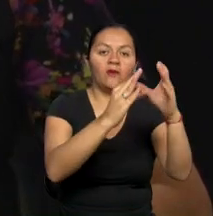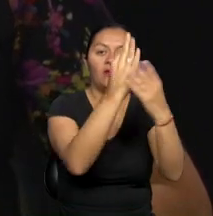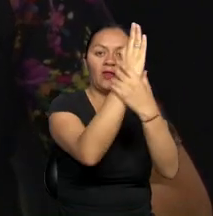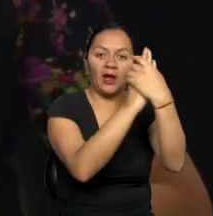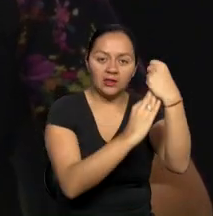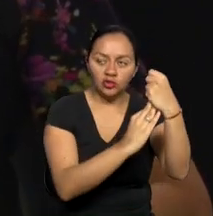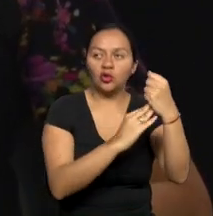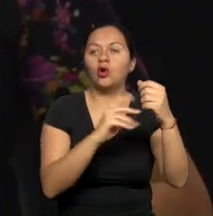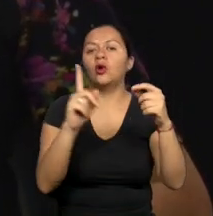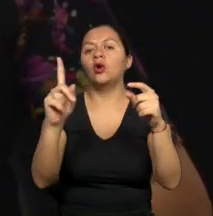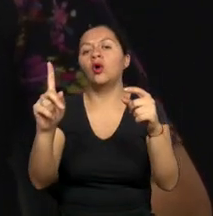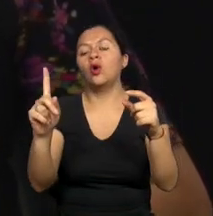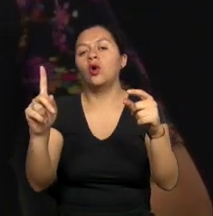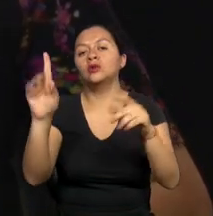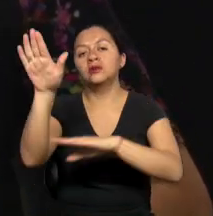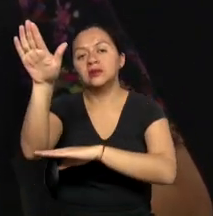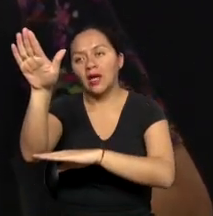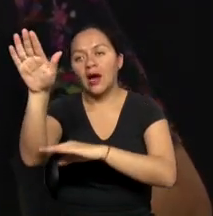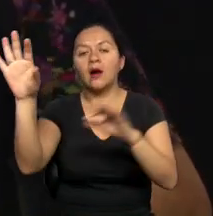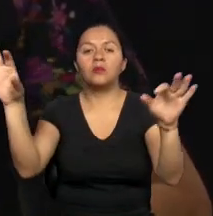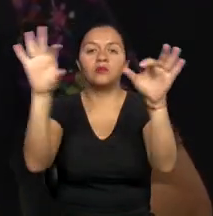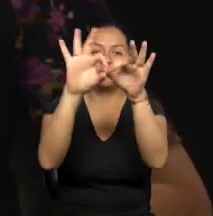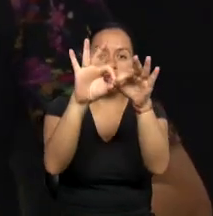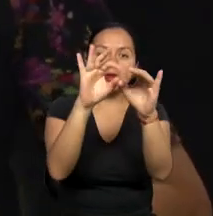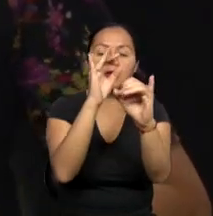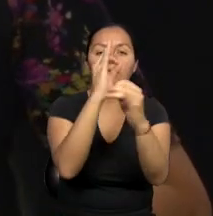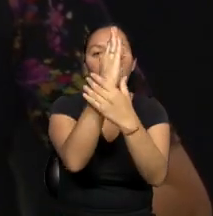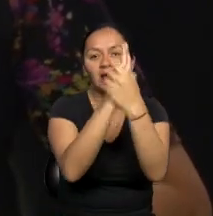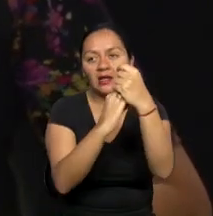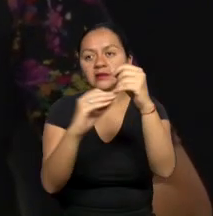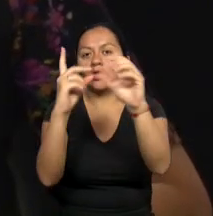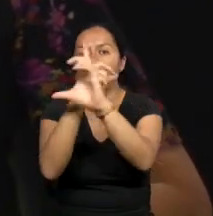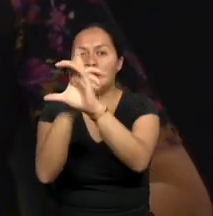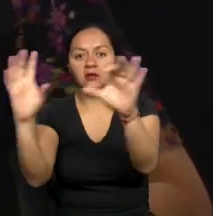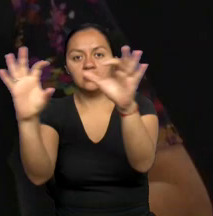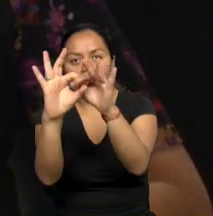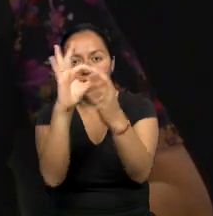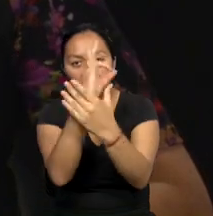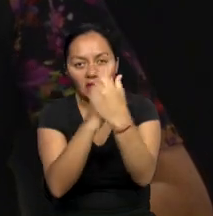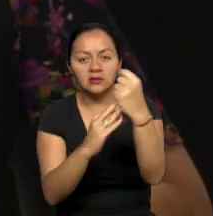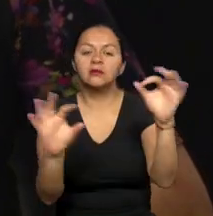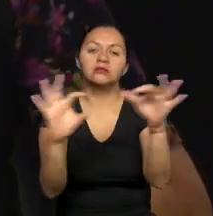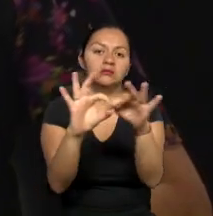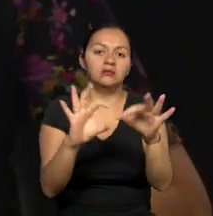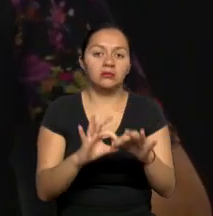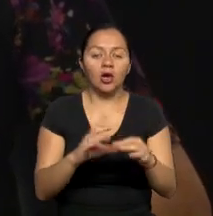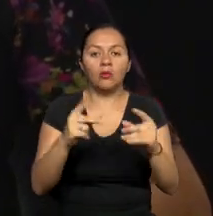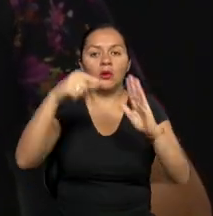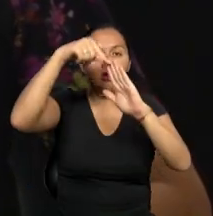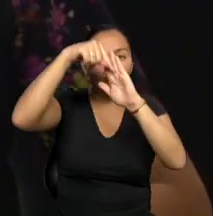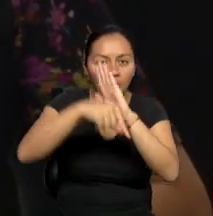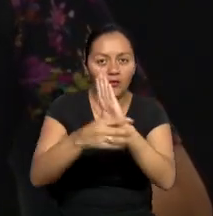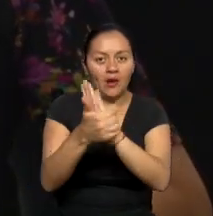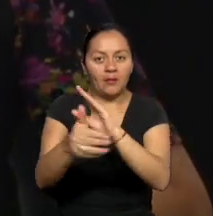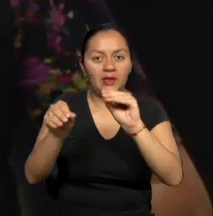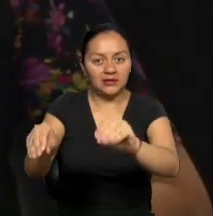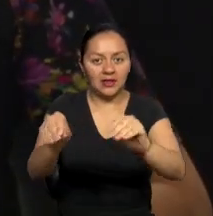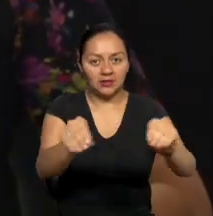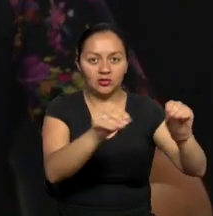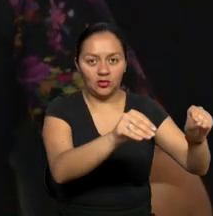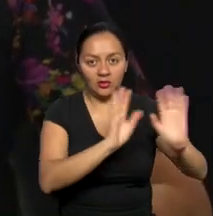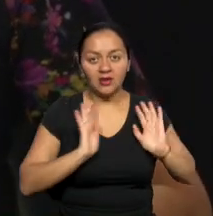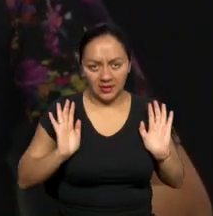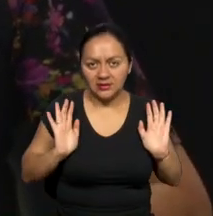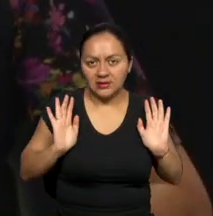instituciones, que abonen en la capacitación y profundización de esos conocimientos, sabiendo que, en